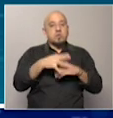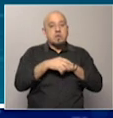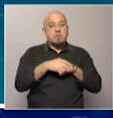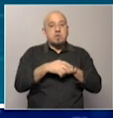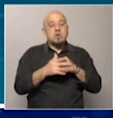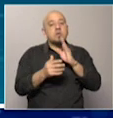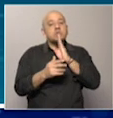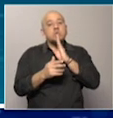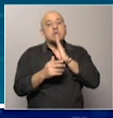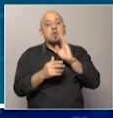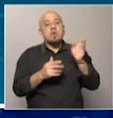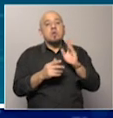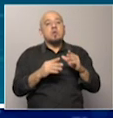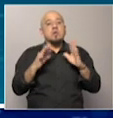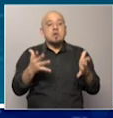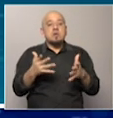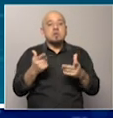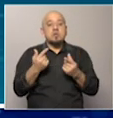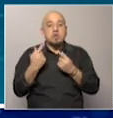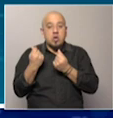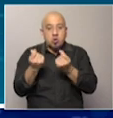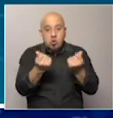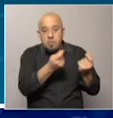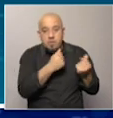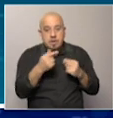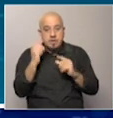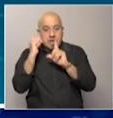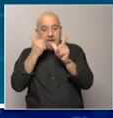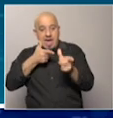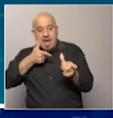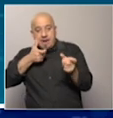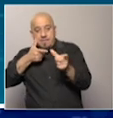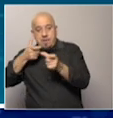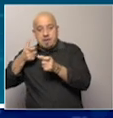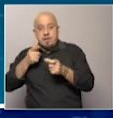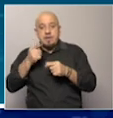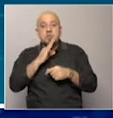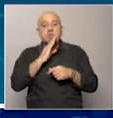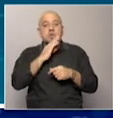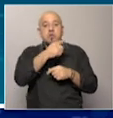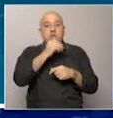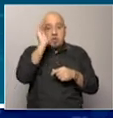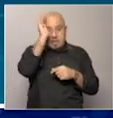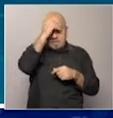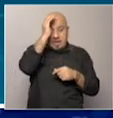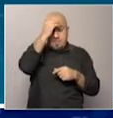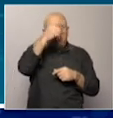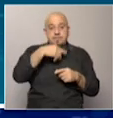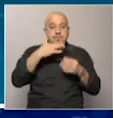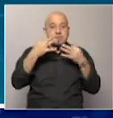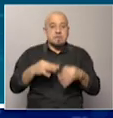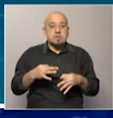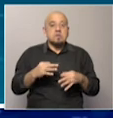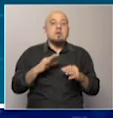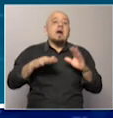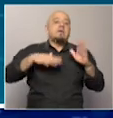de Estados Unidos y además es un gran comprador de armas ligeras de Estados Unidos. Con lo cual, creo que a Trump le salen bien las cosas. A pesar de